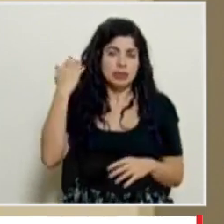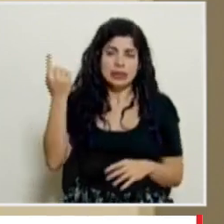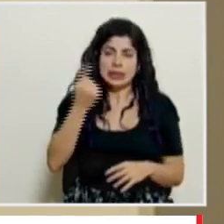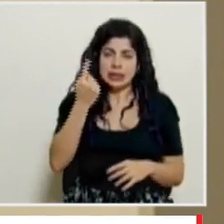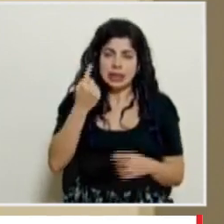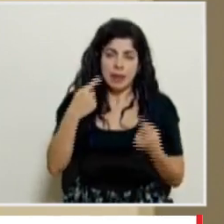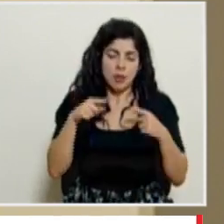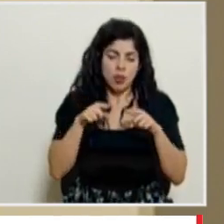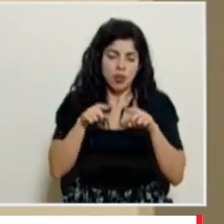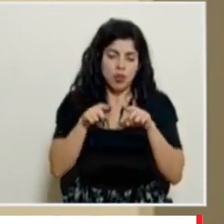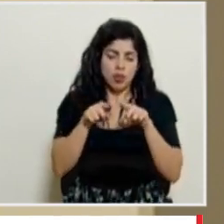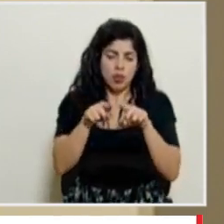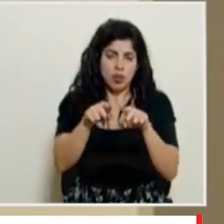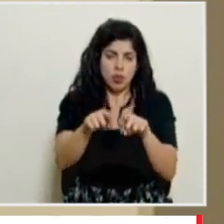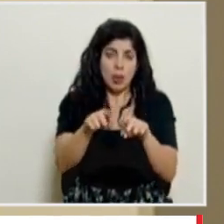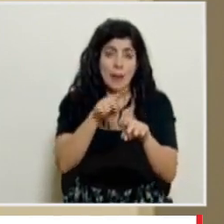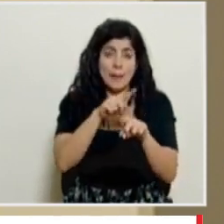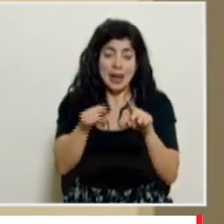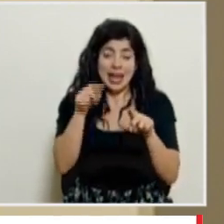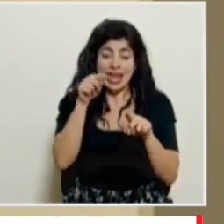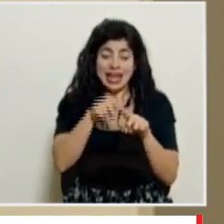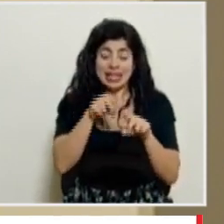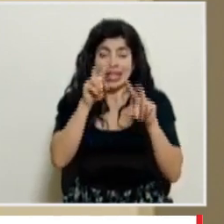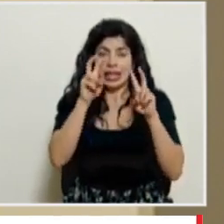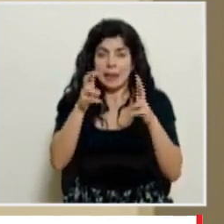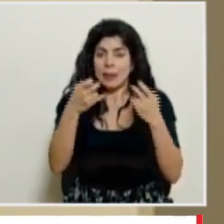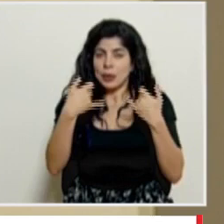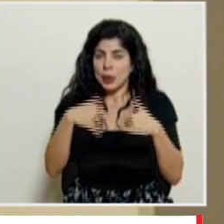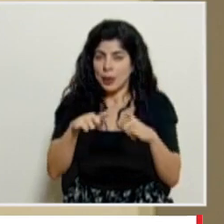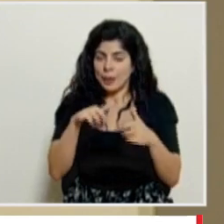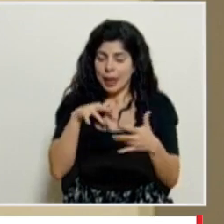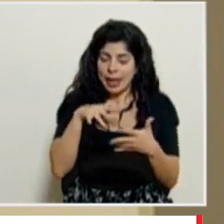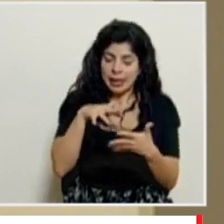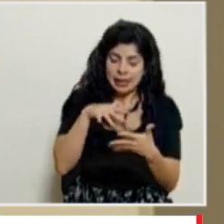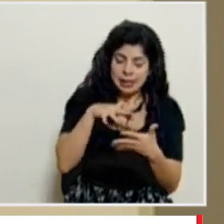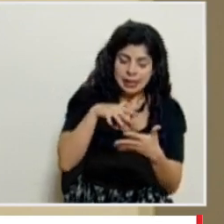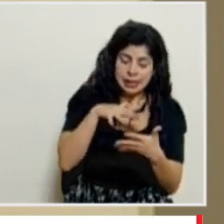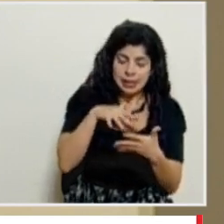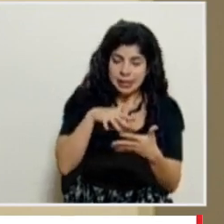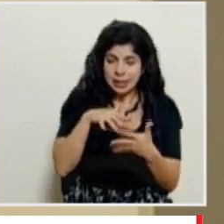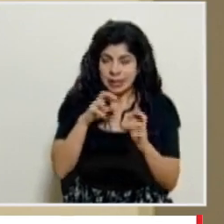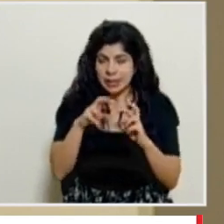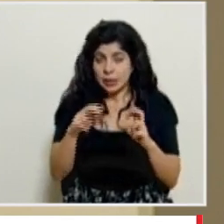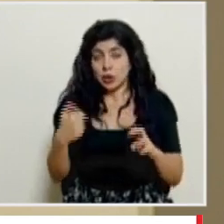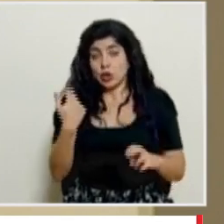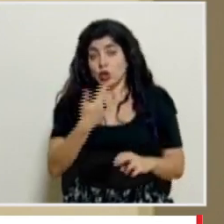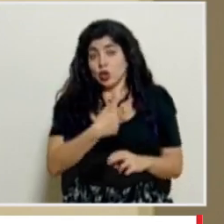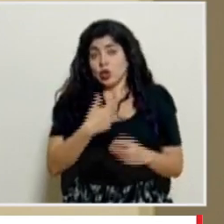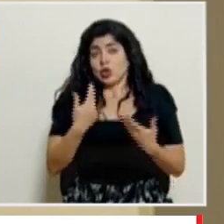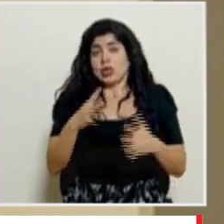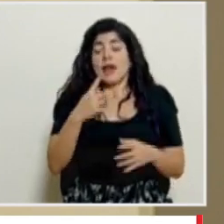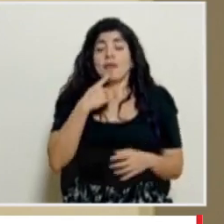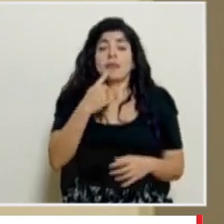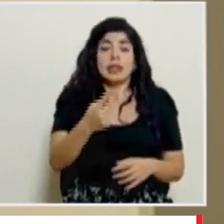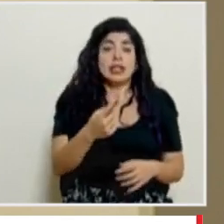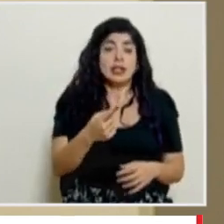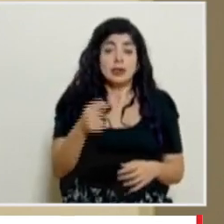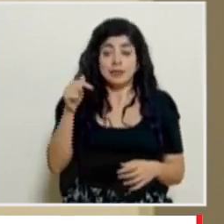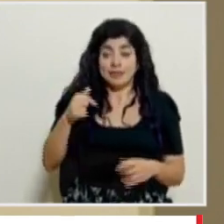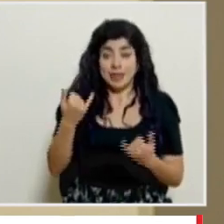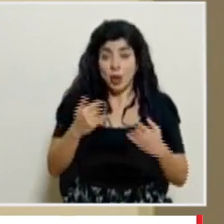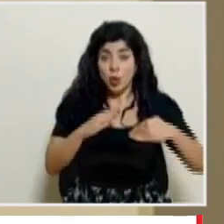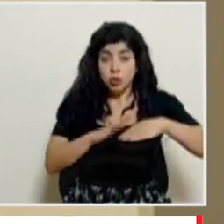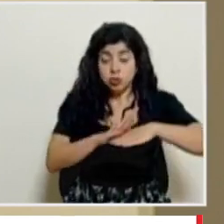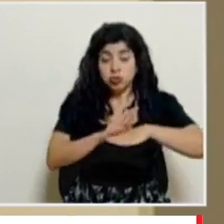en esa dualidad verdad pero pero es un tema que se sigue analizando nosotros retomamos que en realidad el aumento de esta